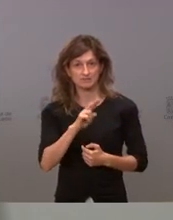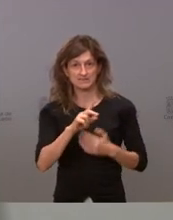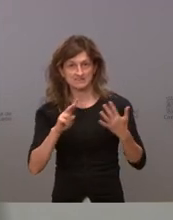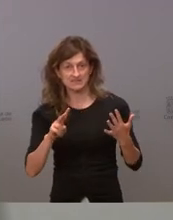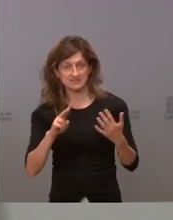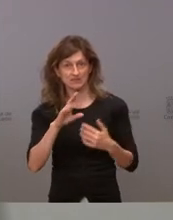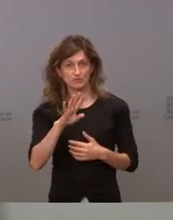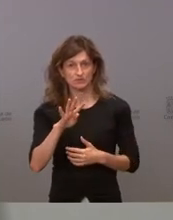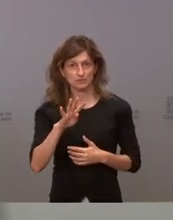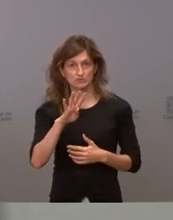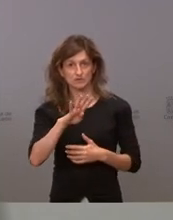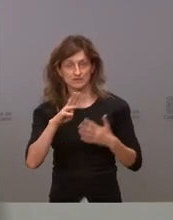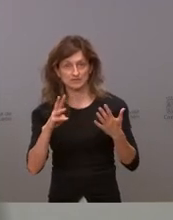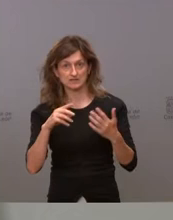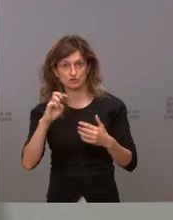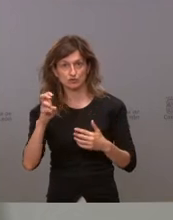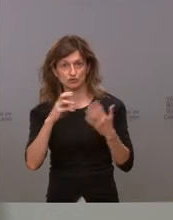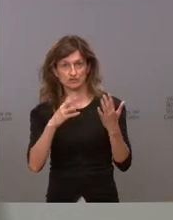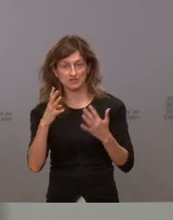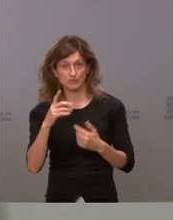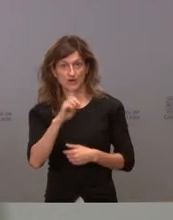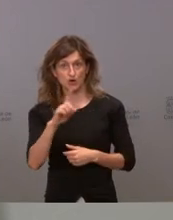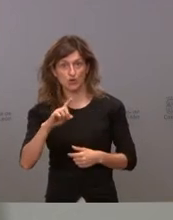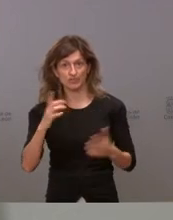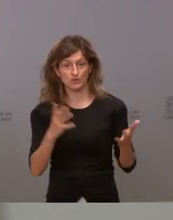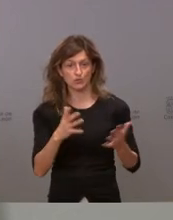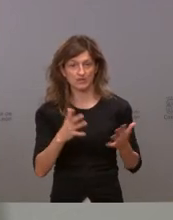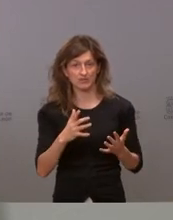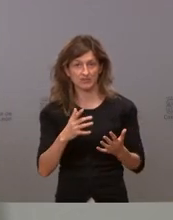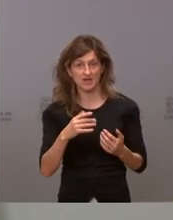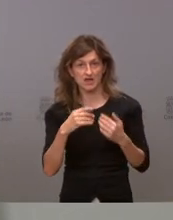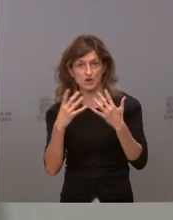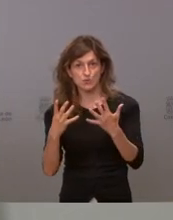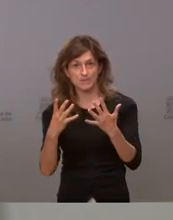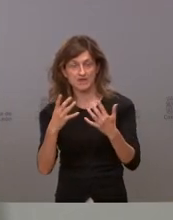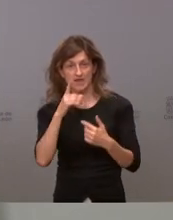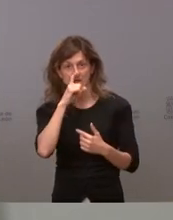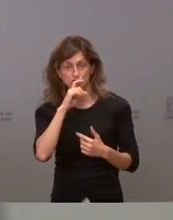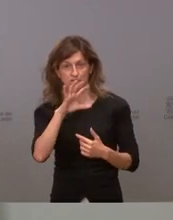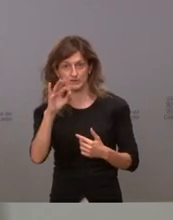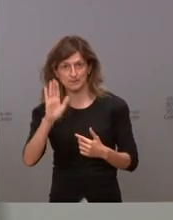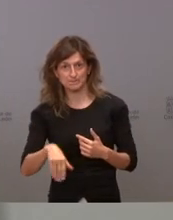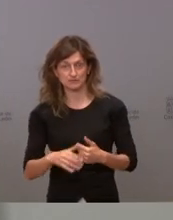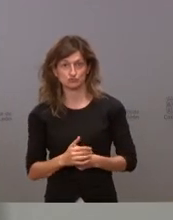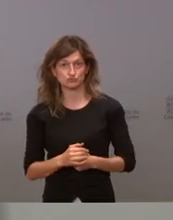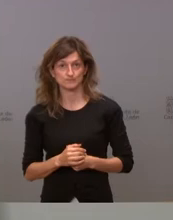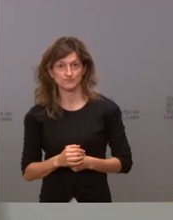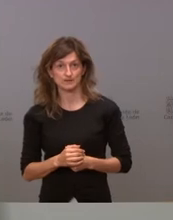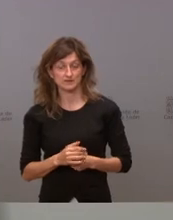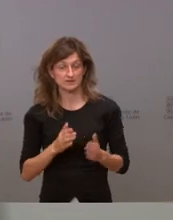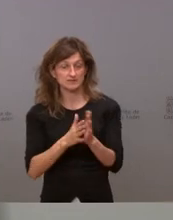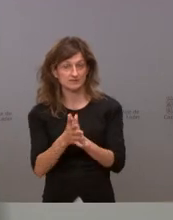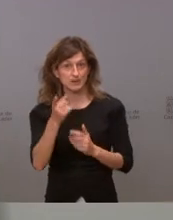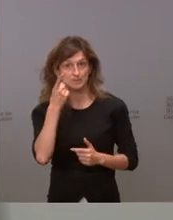53 y uno de 89 11 en urgencias 9 de ellos menores de 50 años es decir la inmensa